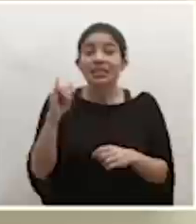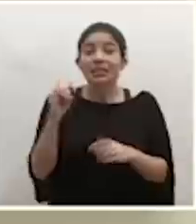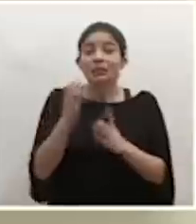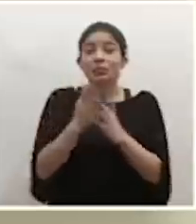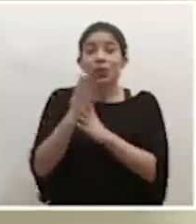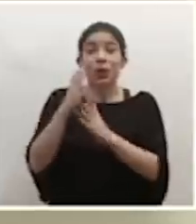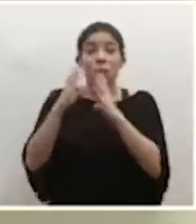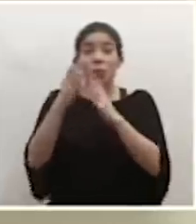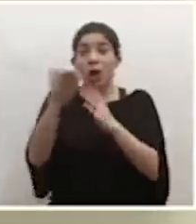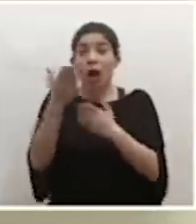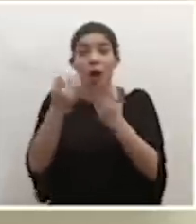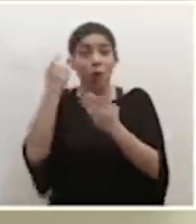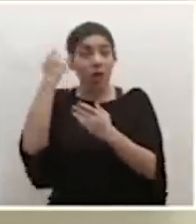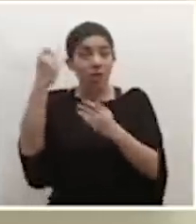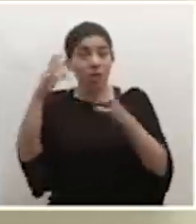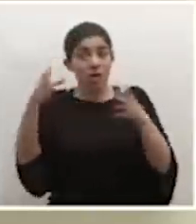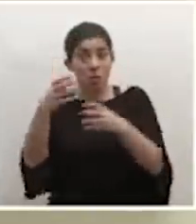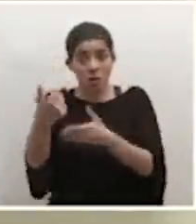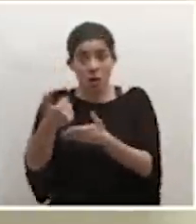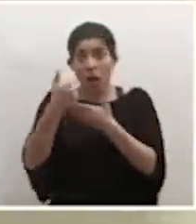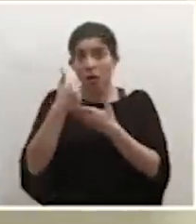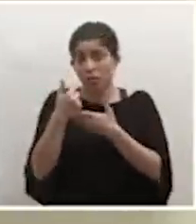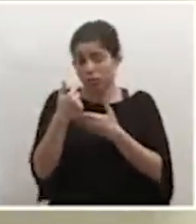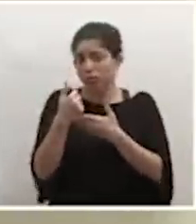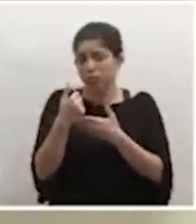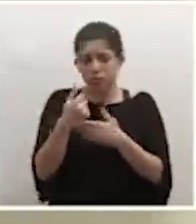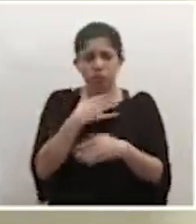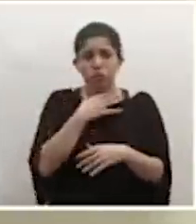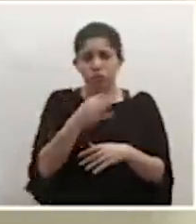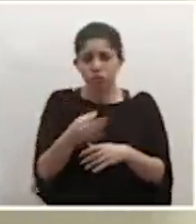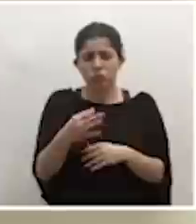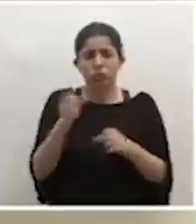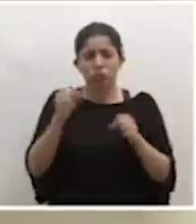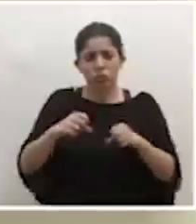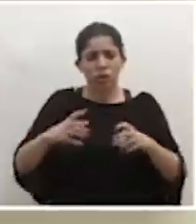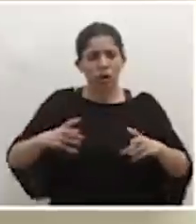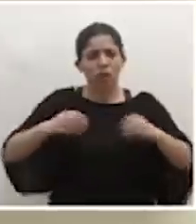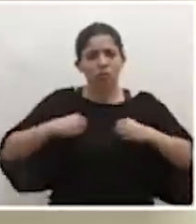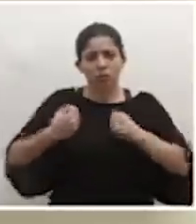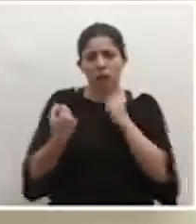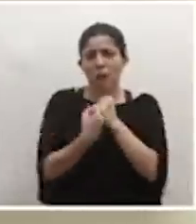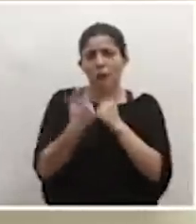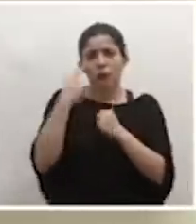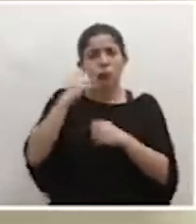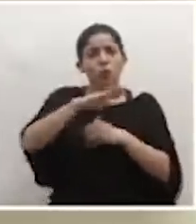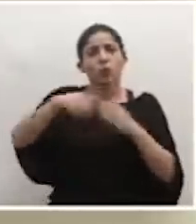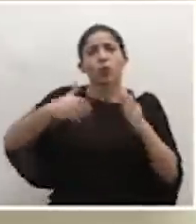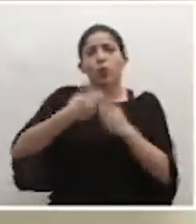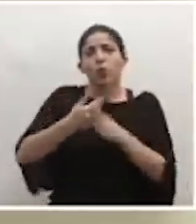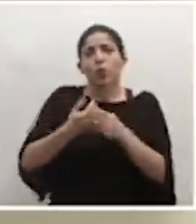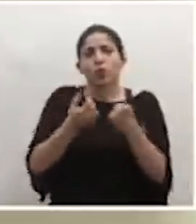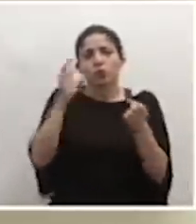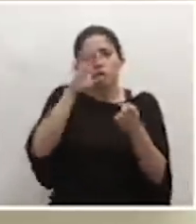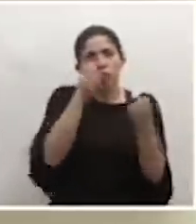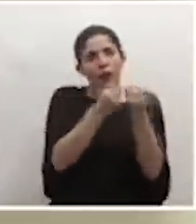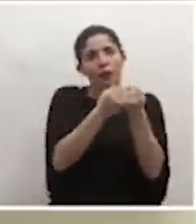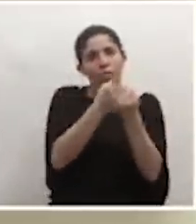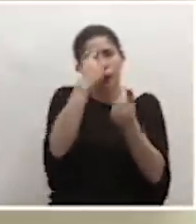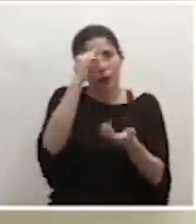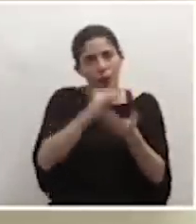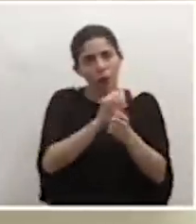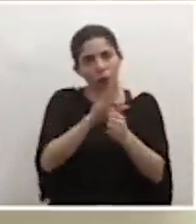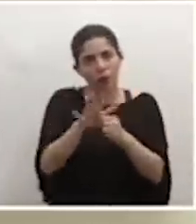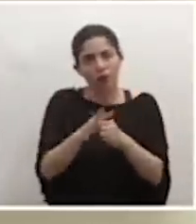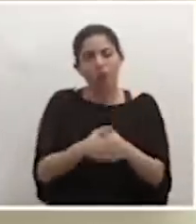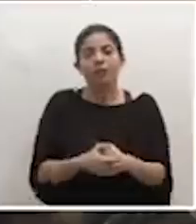tienen alguna idea en conjunto que nos puedan ayudar, con todo gusto aceptamos ese apoyo porque aquí todos estamos sumando para contrarrestar el COVID